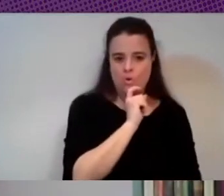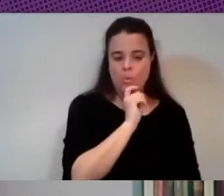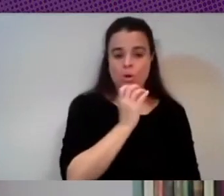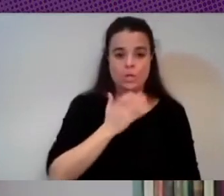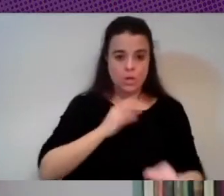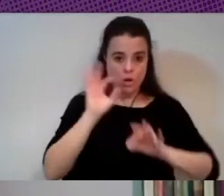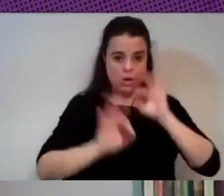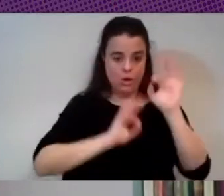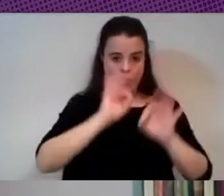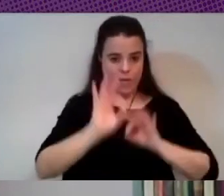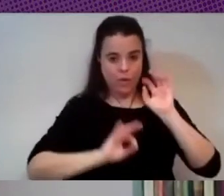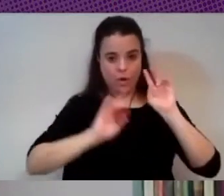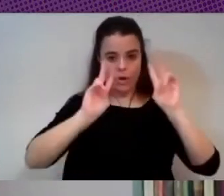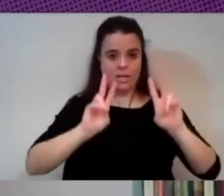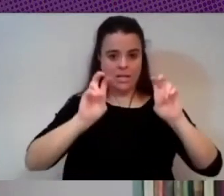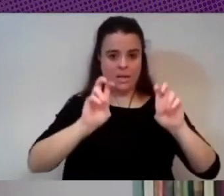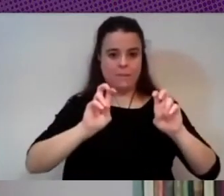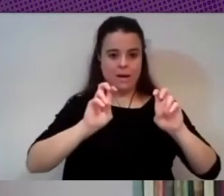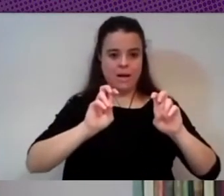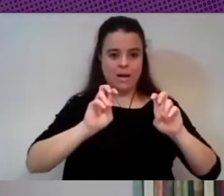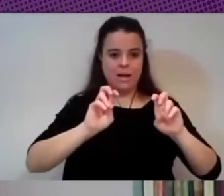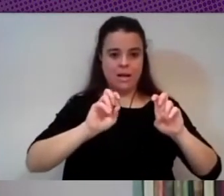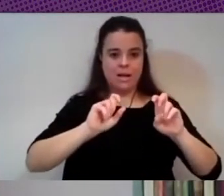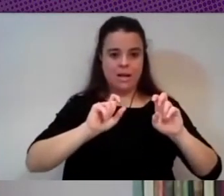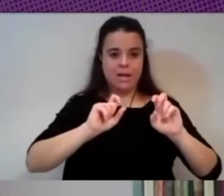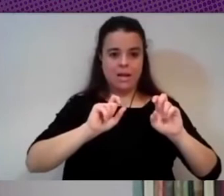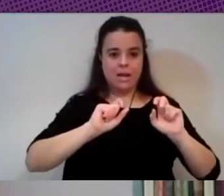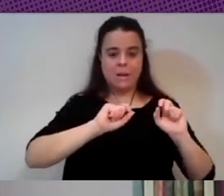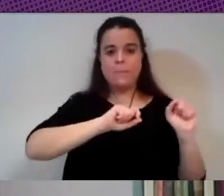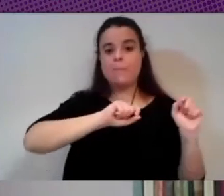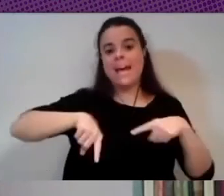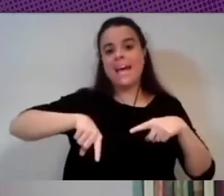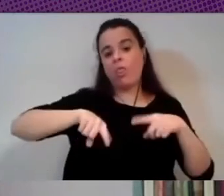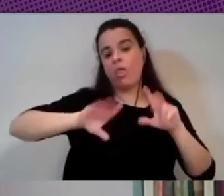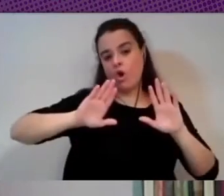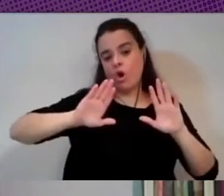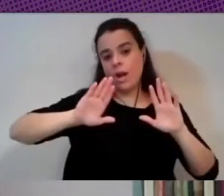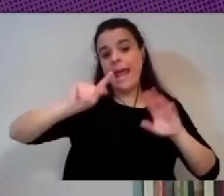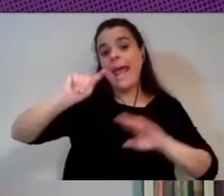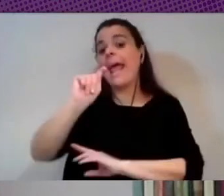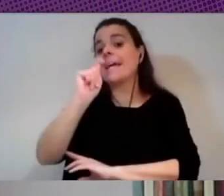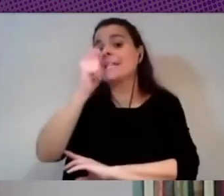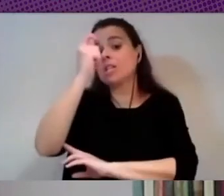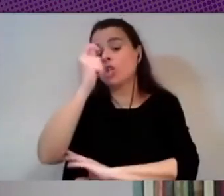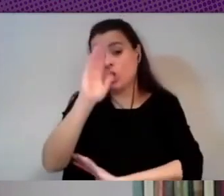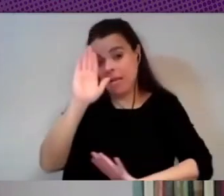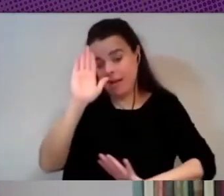migración vamos a decirla en medirla en términos capitalistas exitosa esa